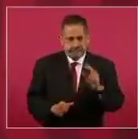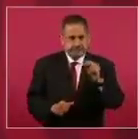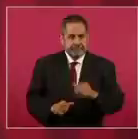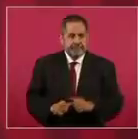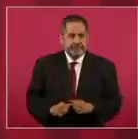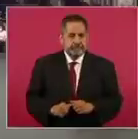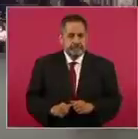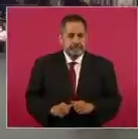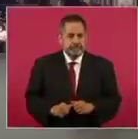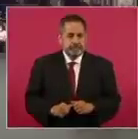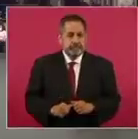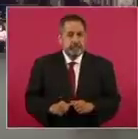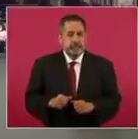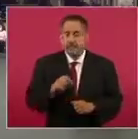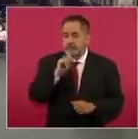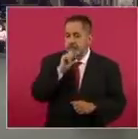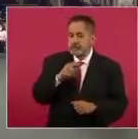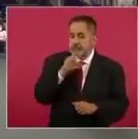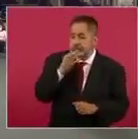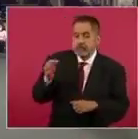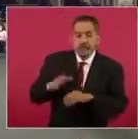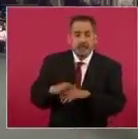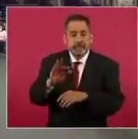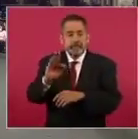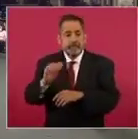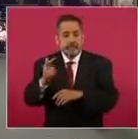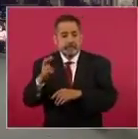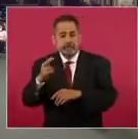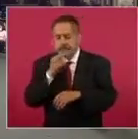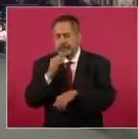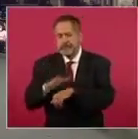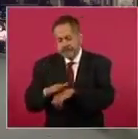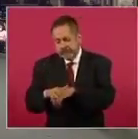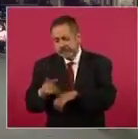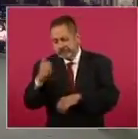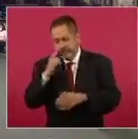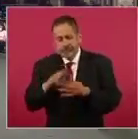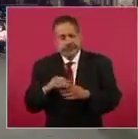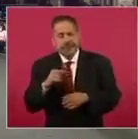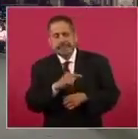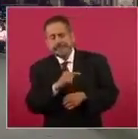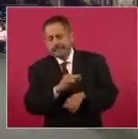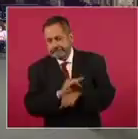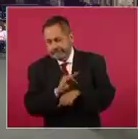Ni le voy a decir al fiscal, oiga,